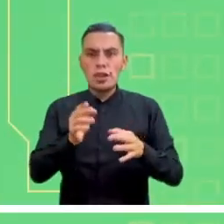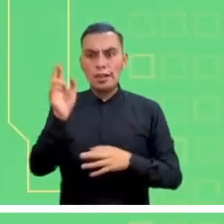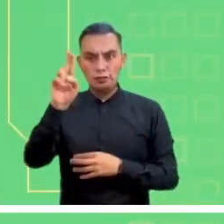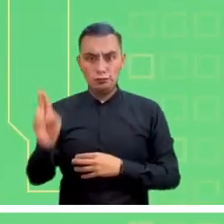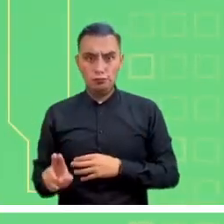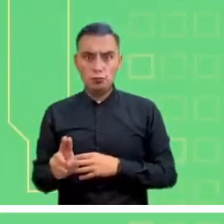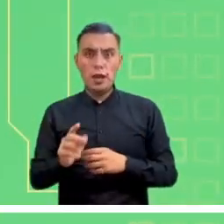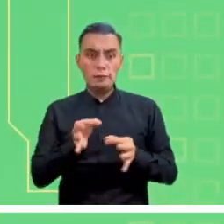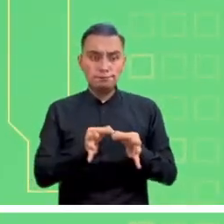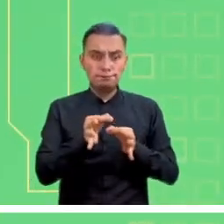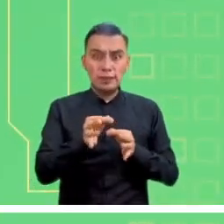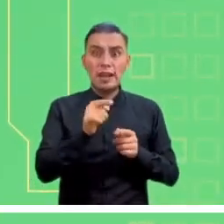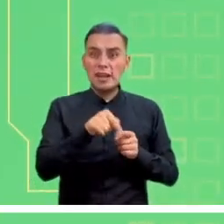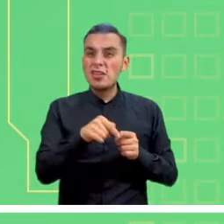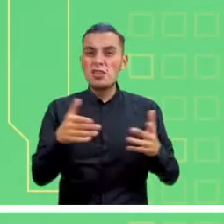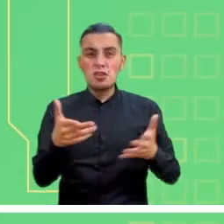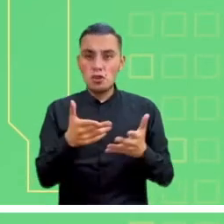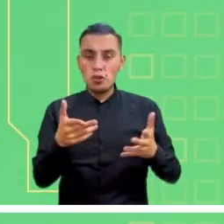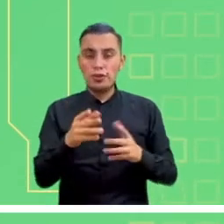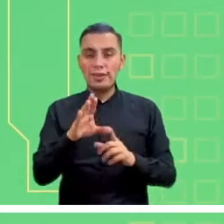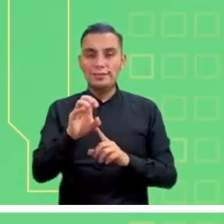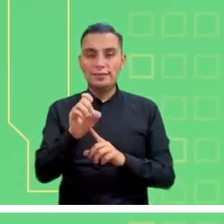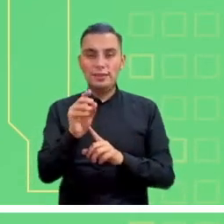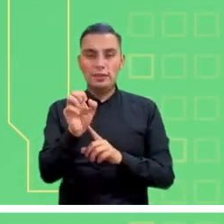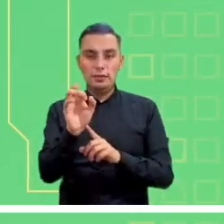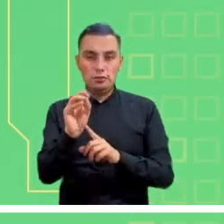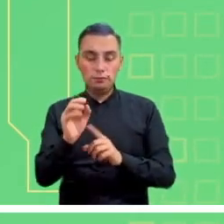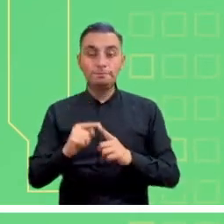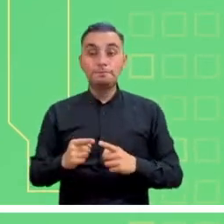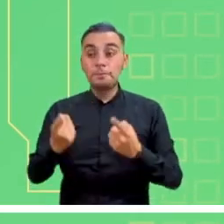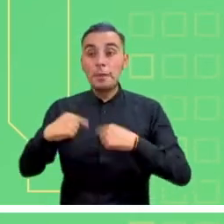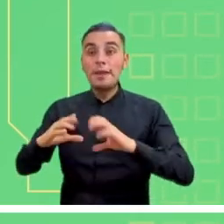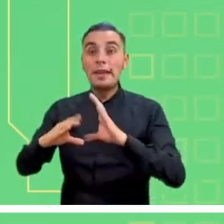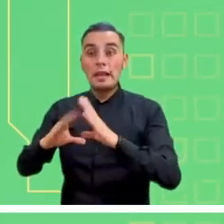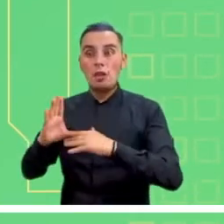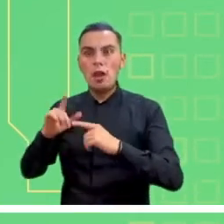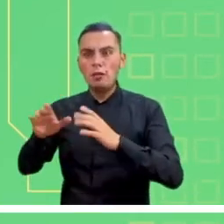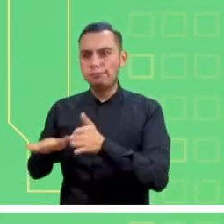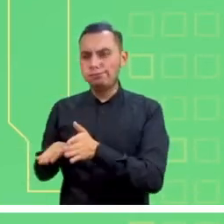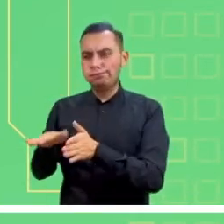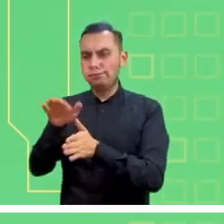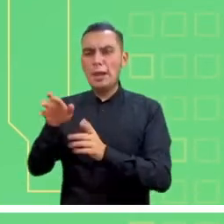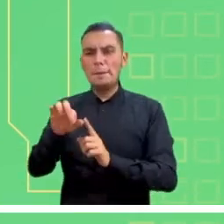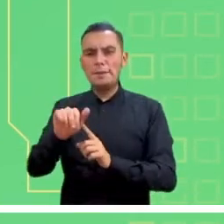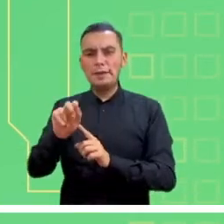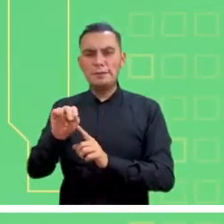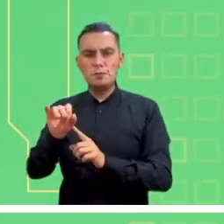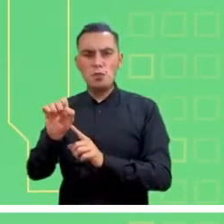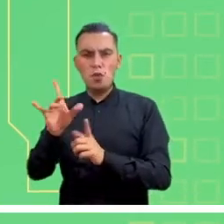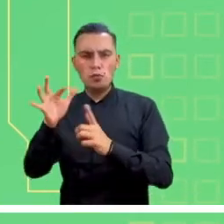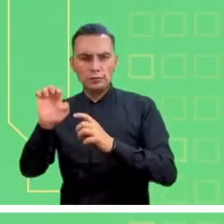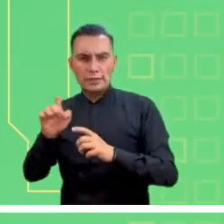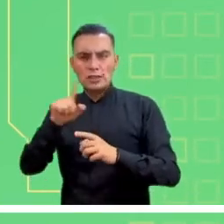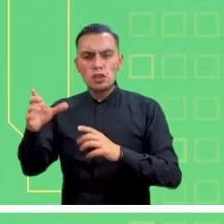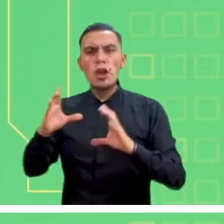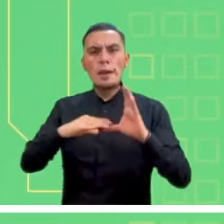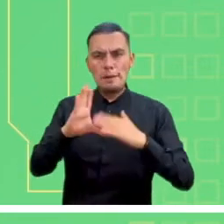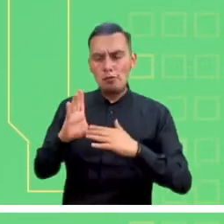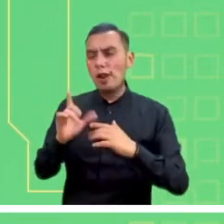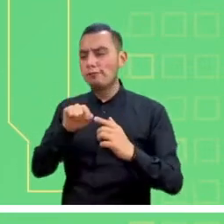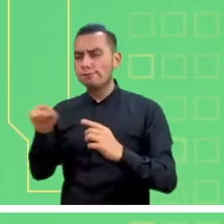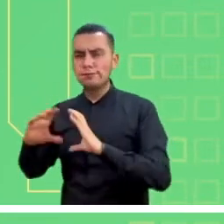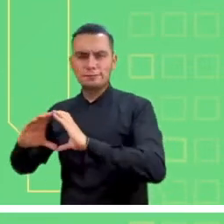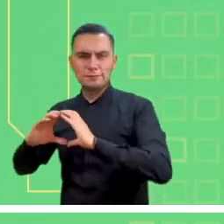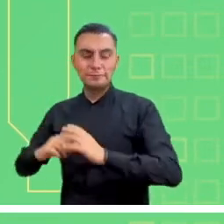Alerta roja por inundación en el municipio de Sucre, particularmente en el corregimiento El Cedro. En Cauca se registra creciente súbita en